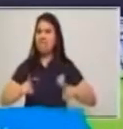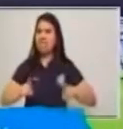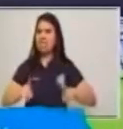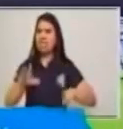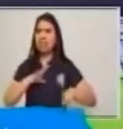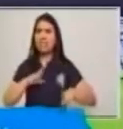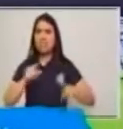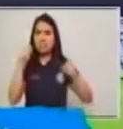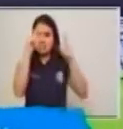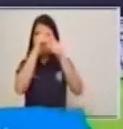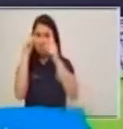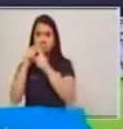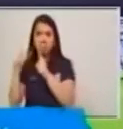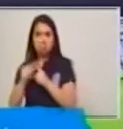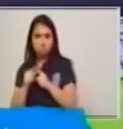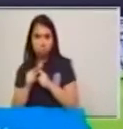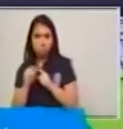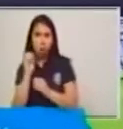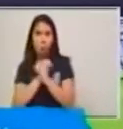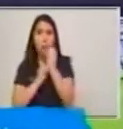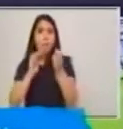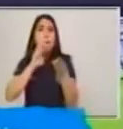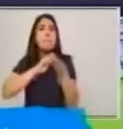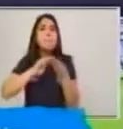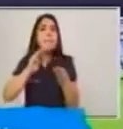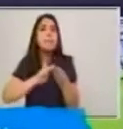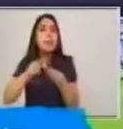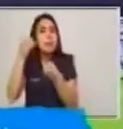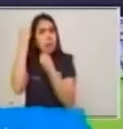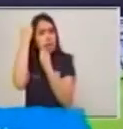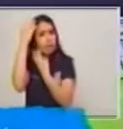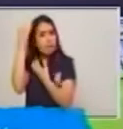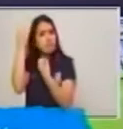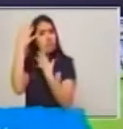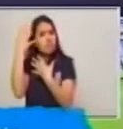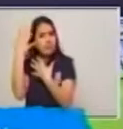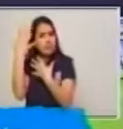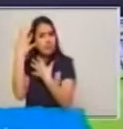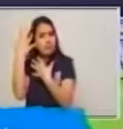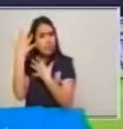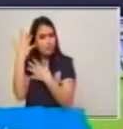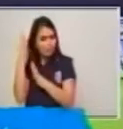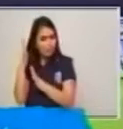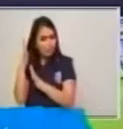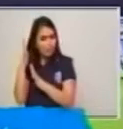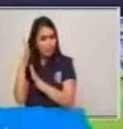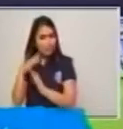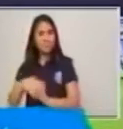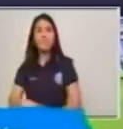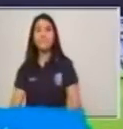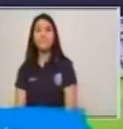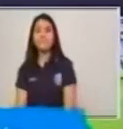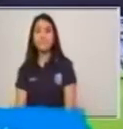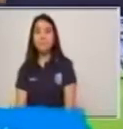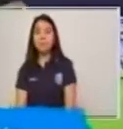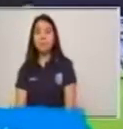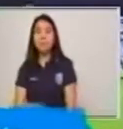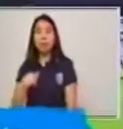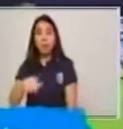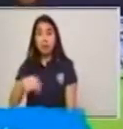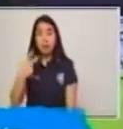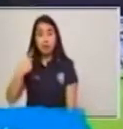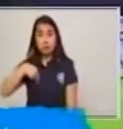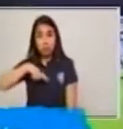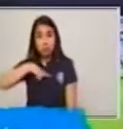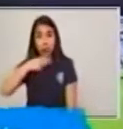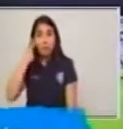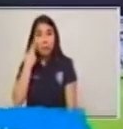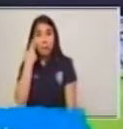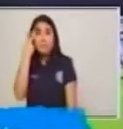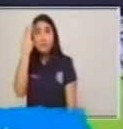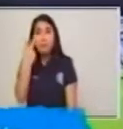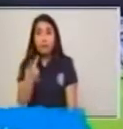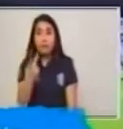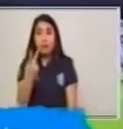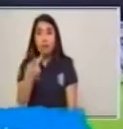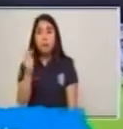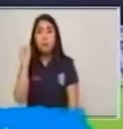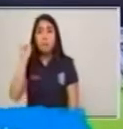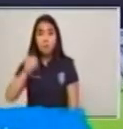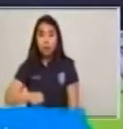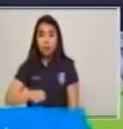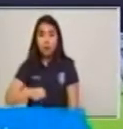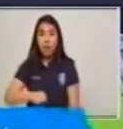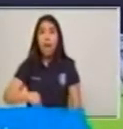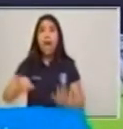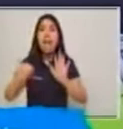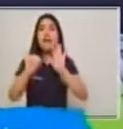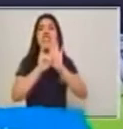uno de sus elementos. Quiero que me ayuden, ahí ustedes, en un